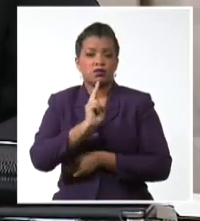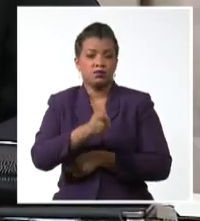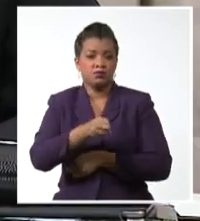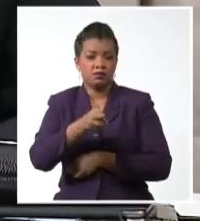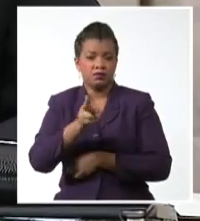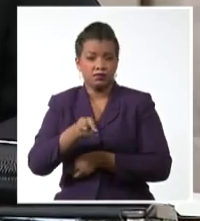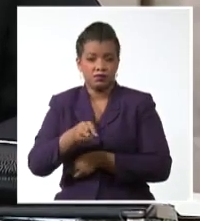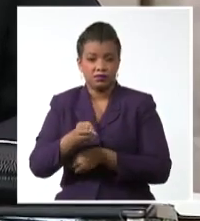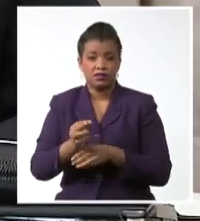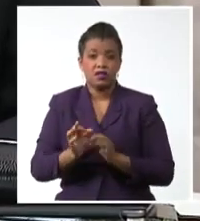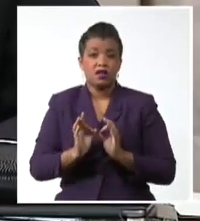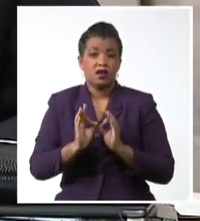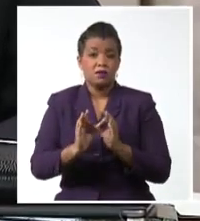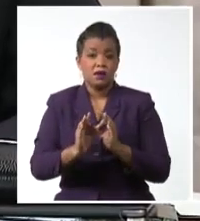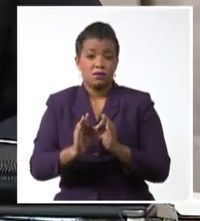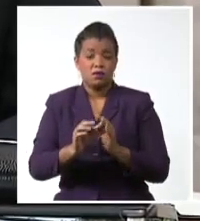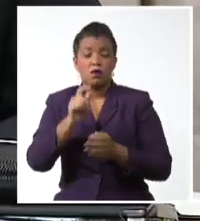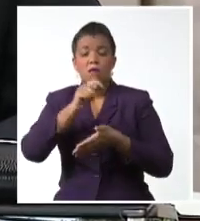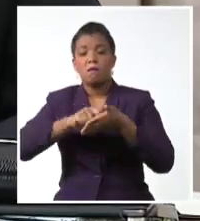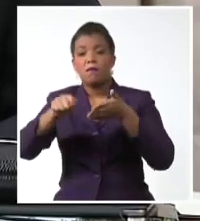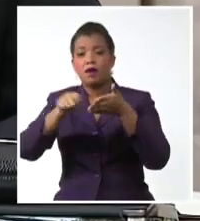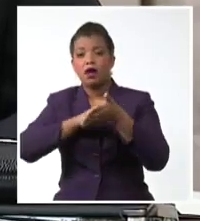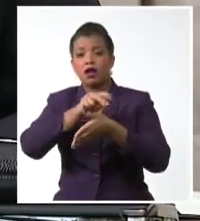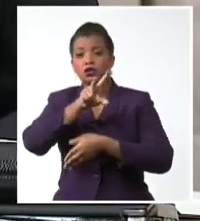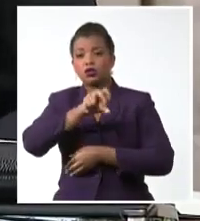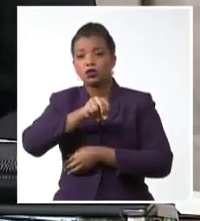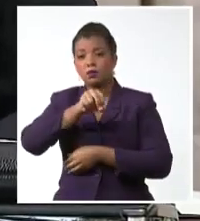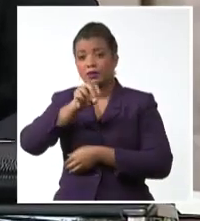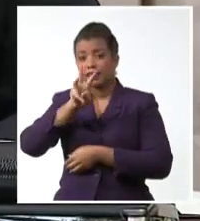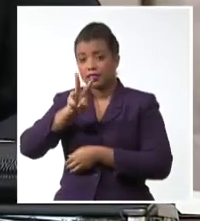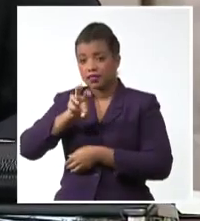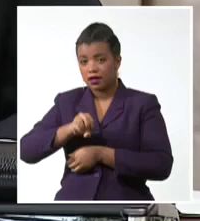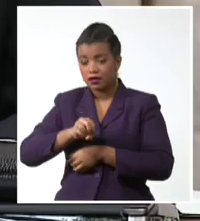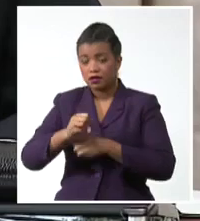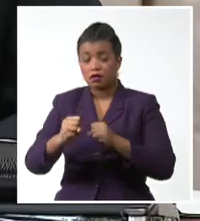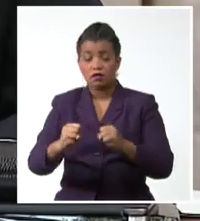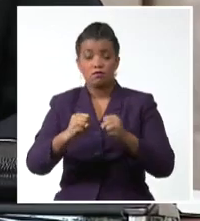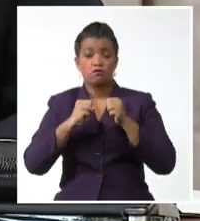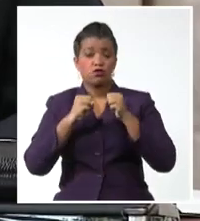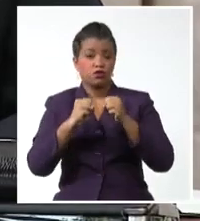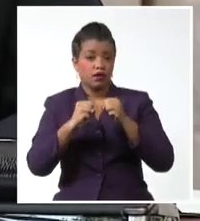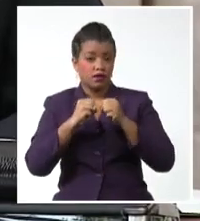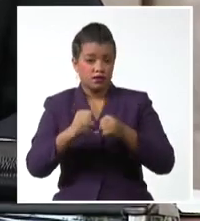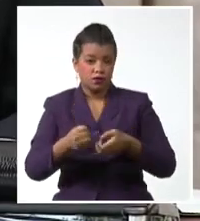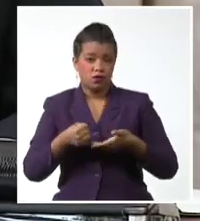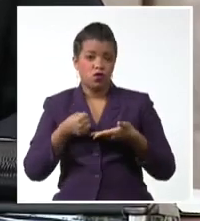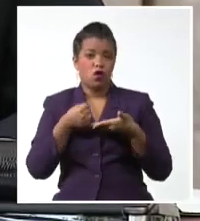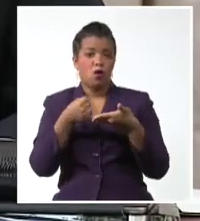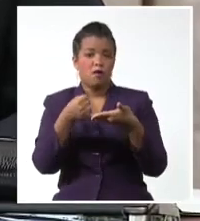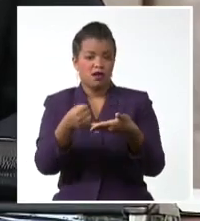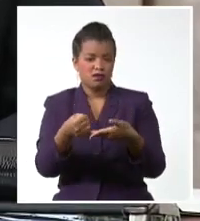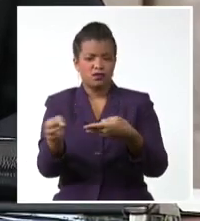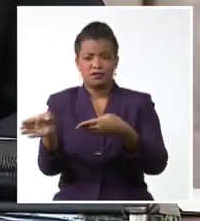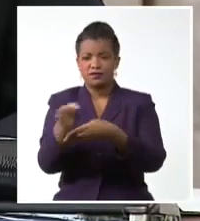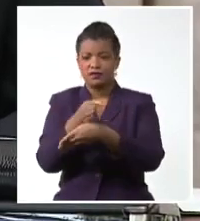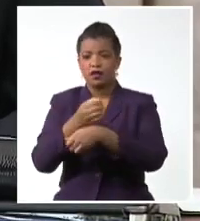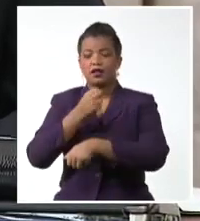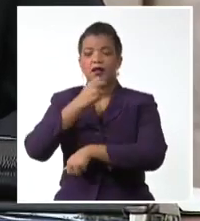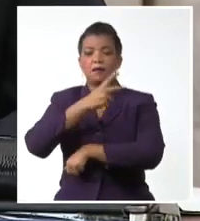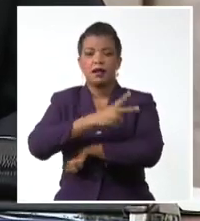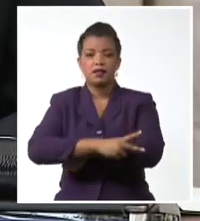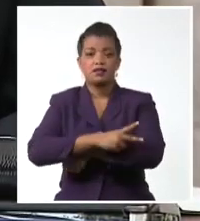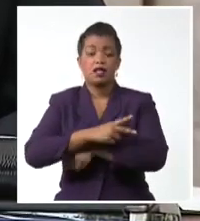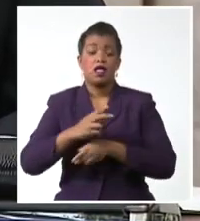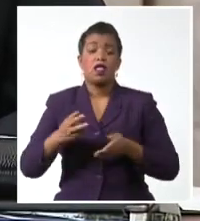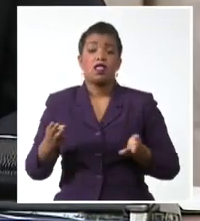implementación de la Agenda 2030 y al fortalecimiento de la cooperación sur-sur y triangular que se desarrolla